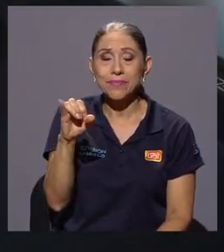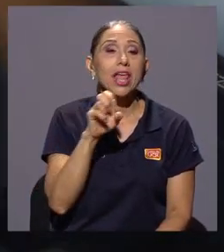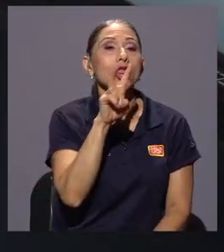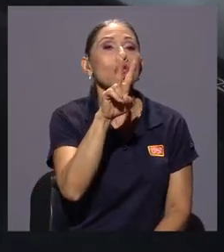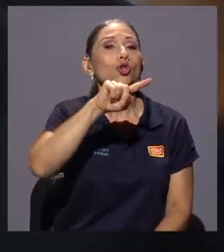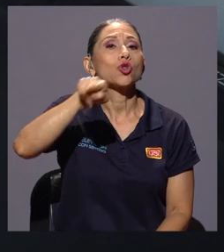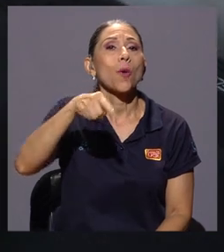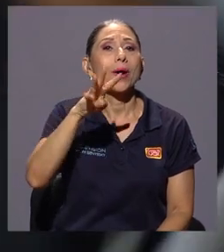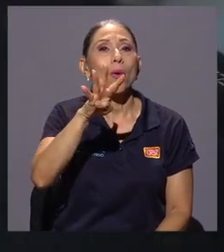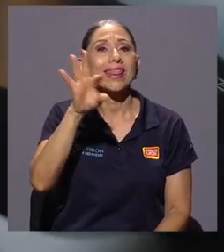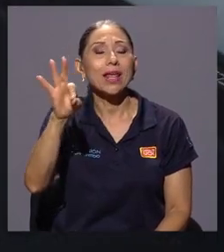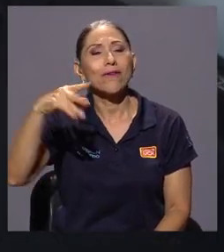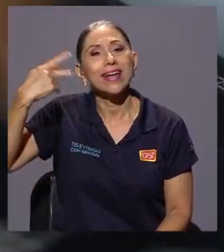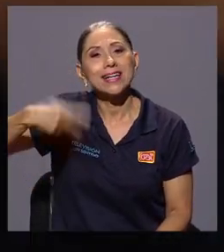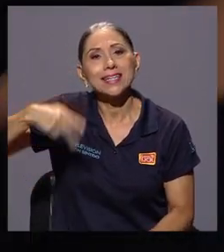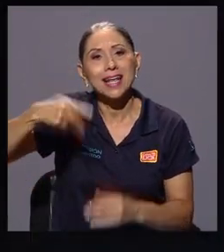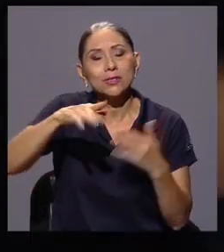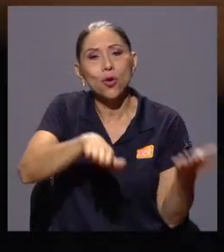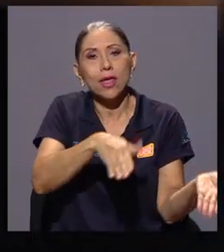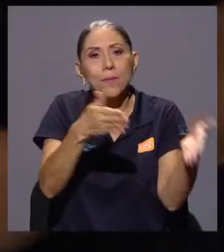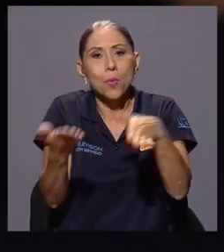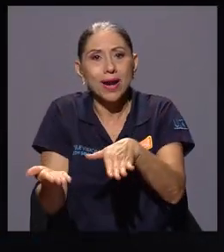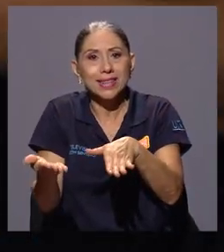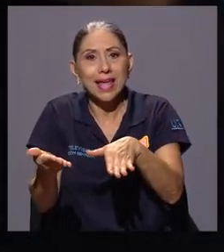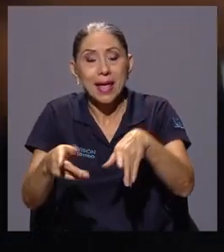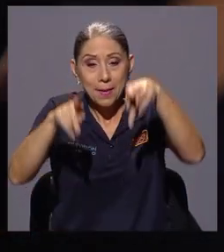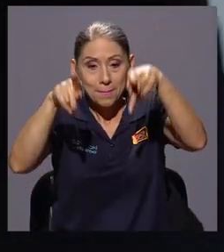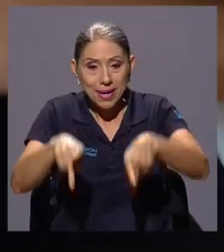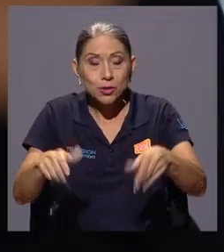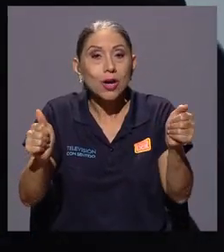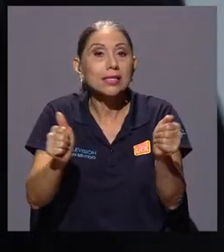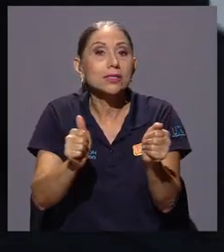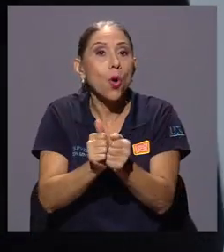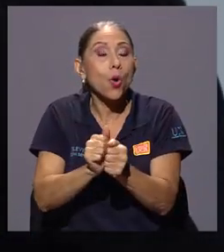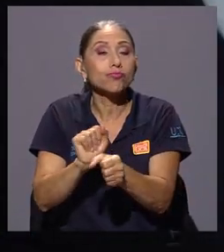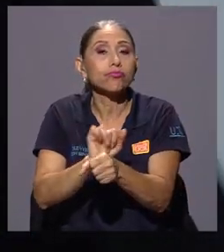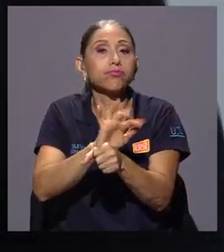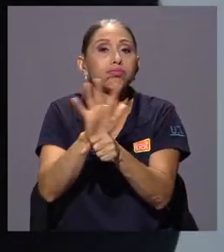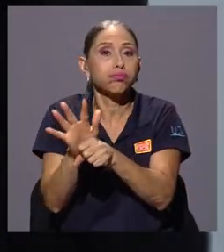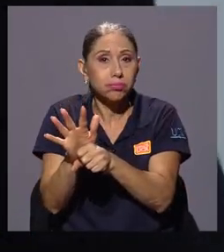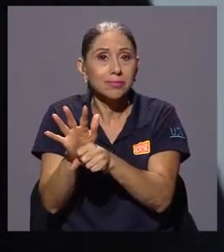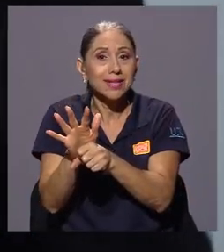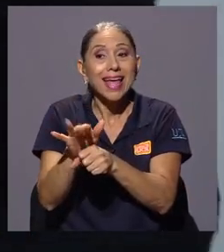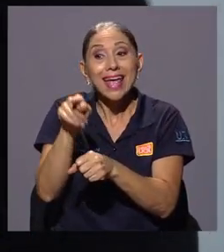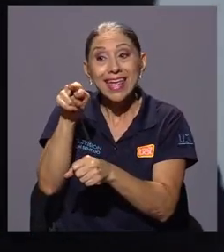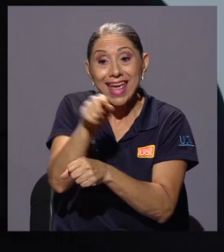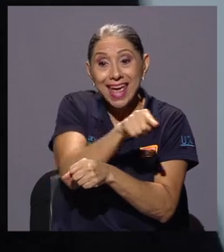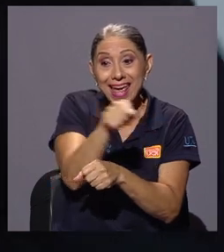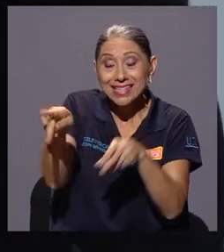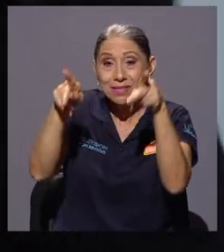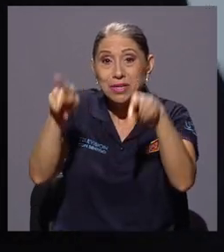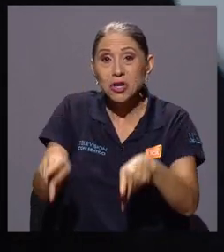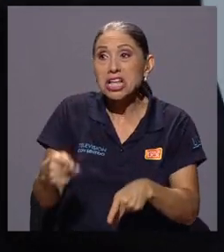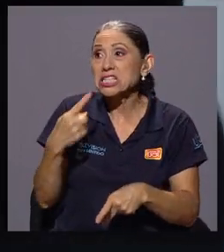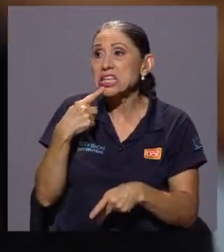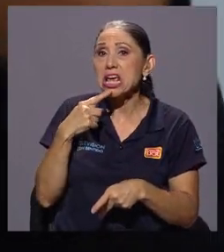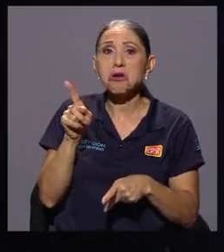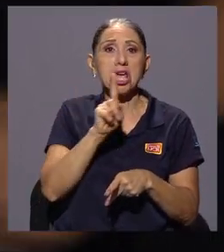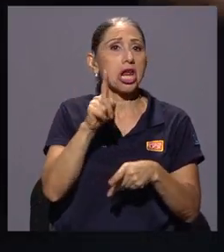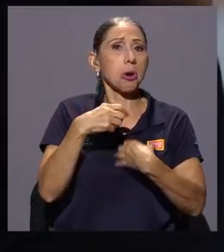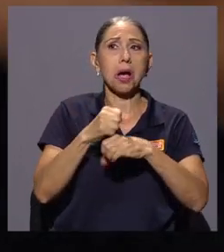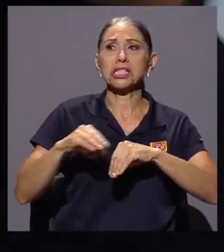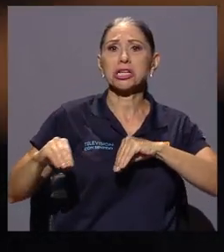para el riesgo de muerte en las personas con pruebas positivas de COVID-19 que habían reportado ser